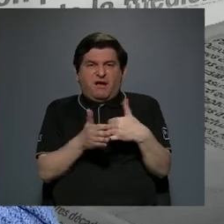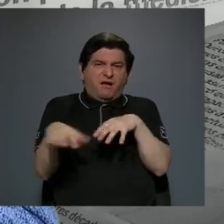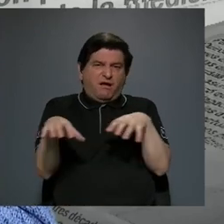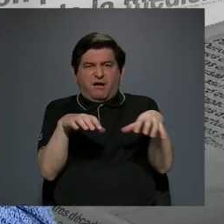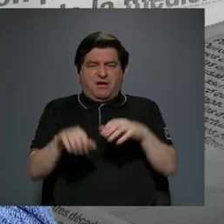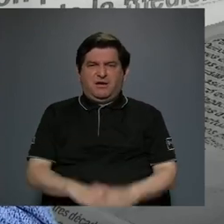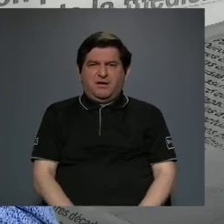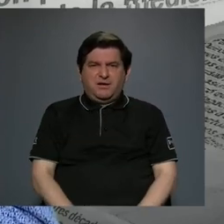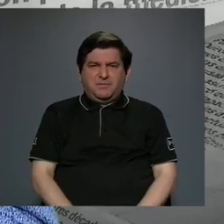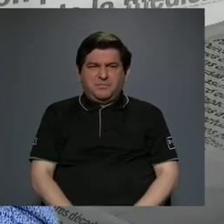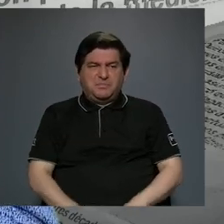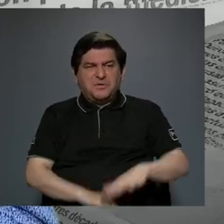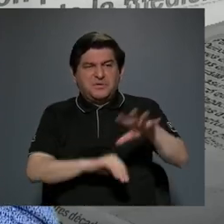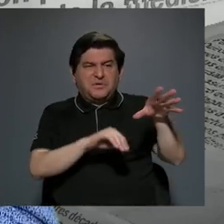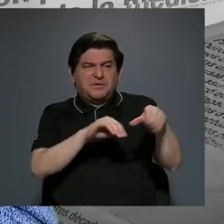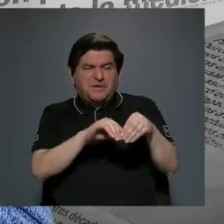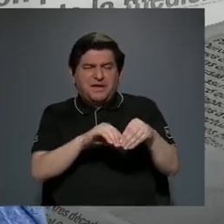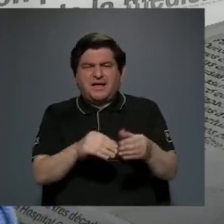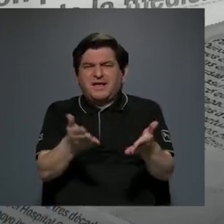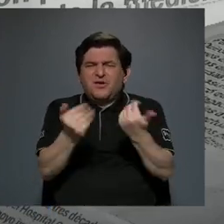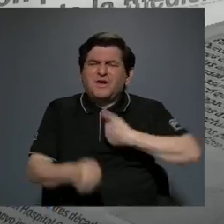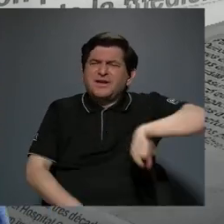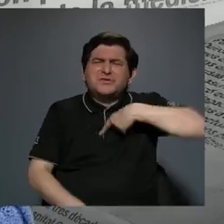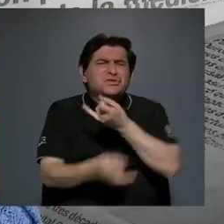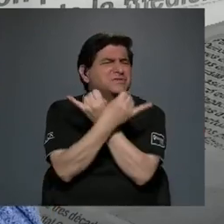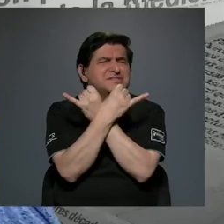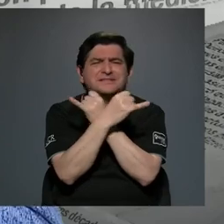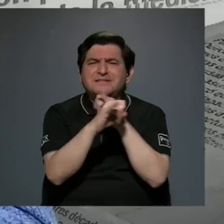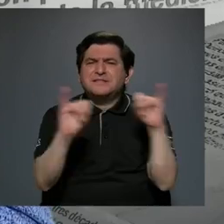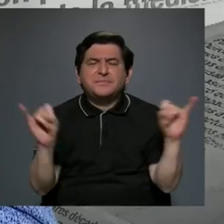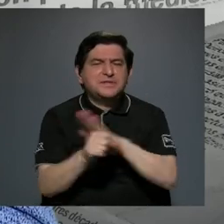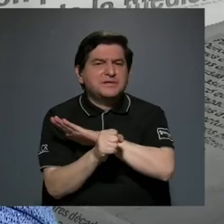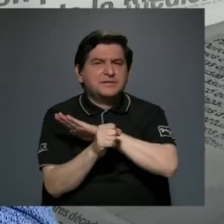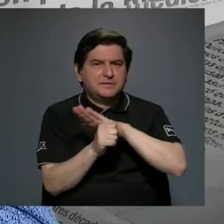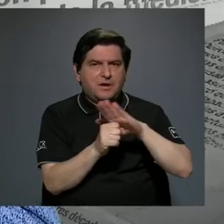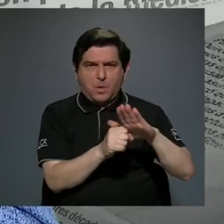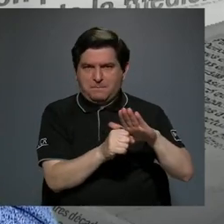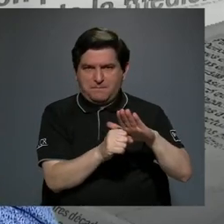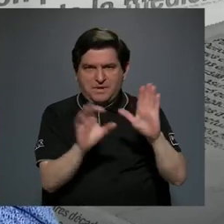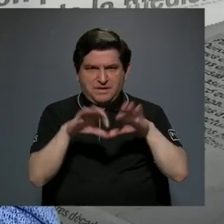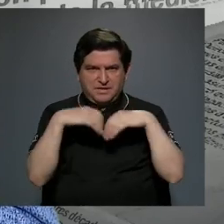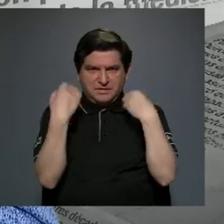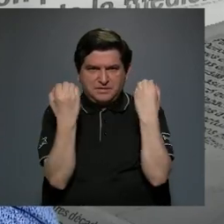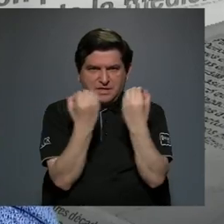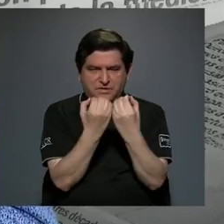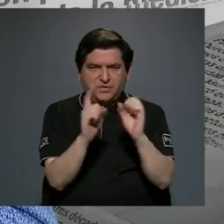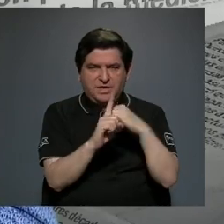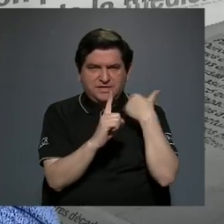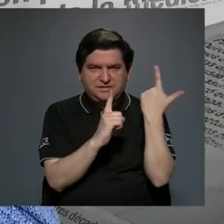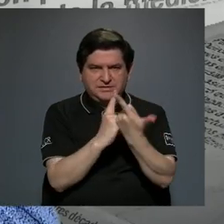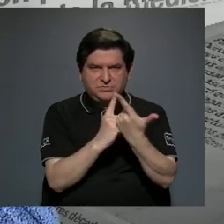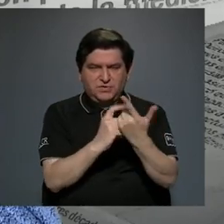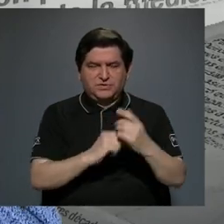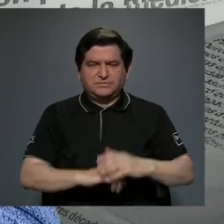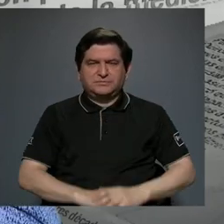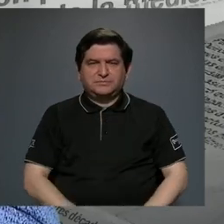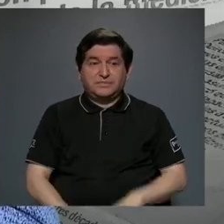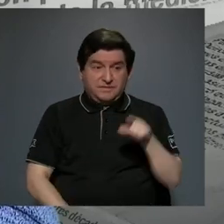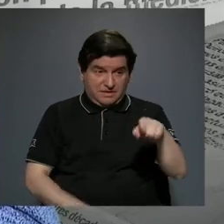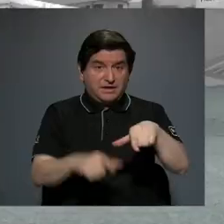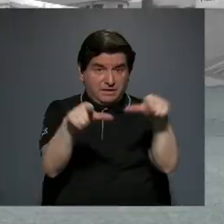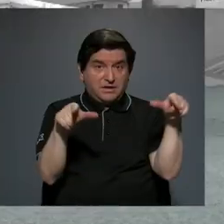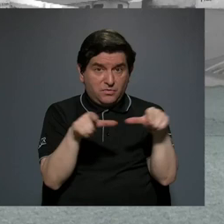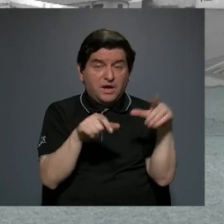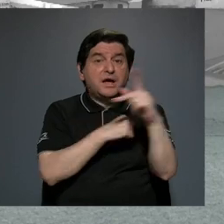movimiento porque se incorporan, porque lo que queremos es una independencia totalmente de las organizaciones sociales de la